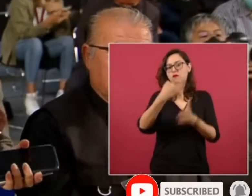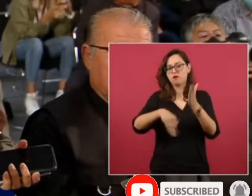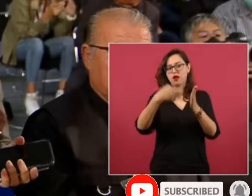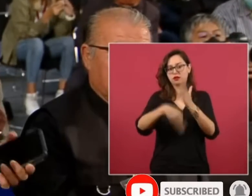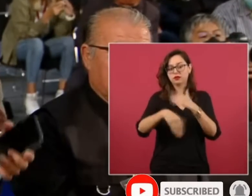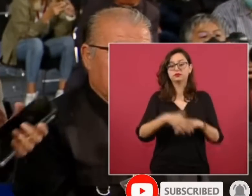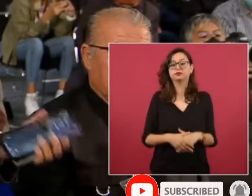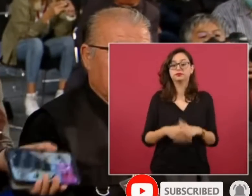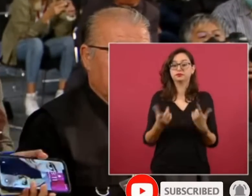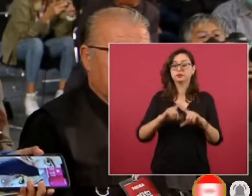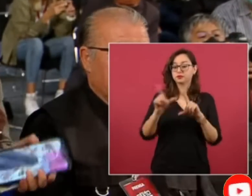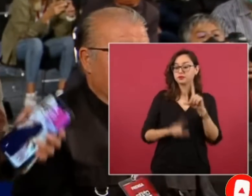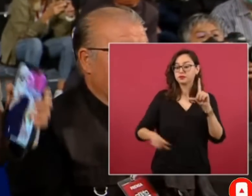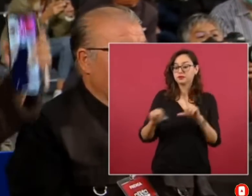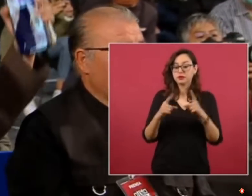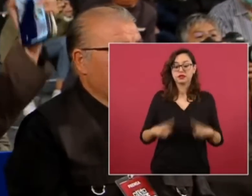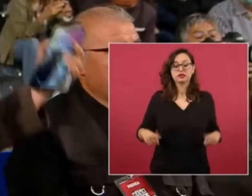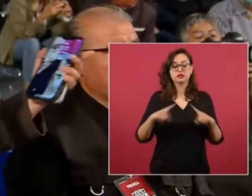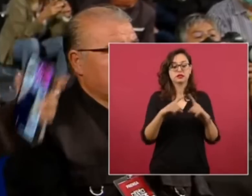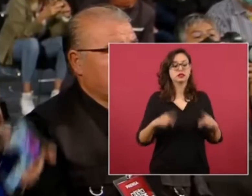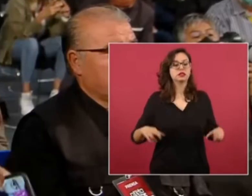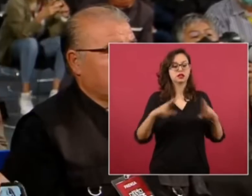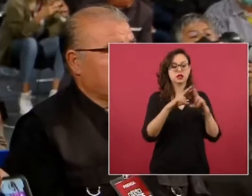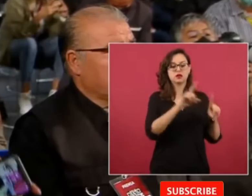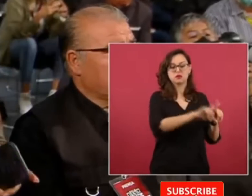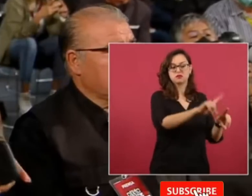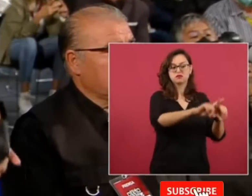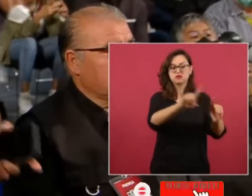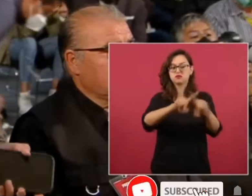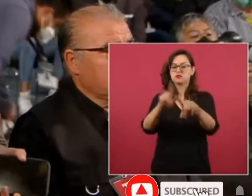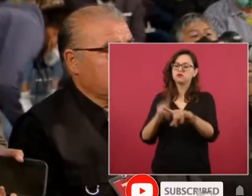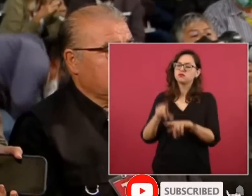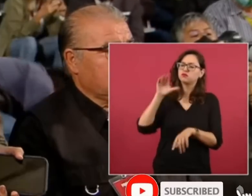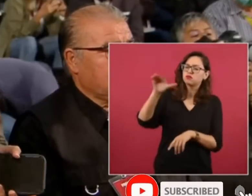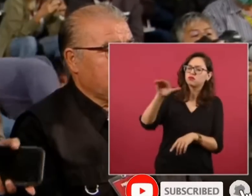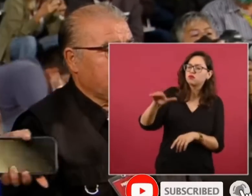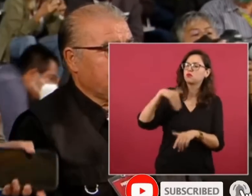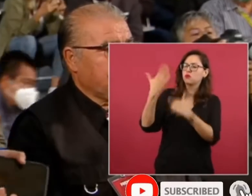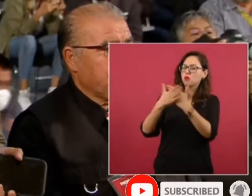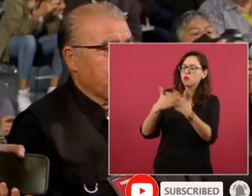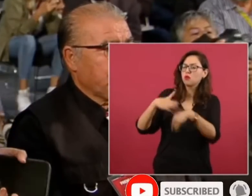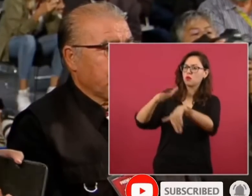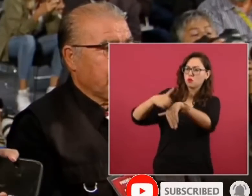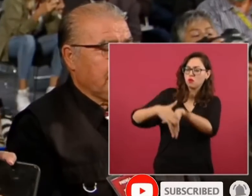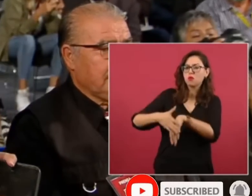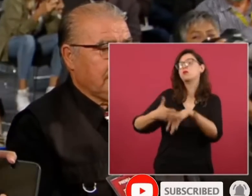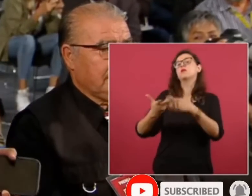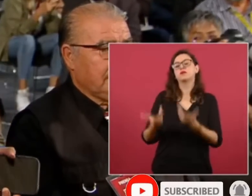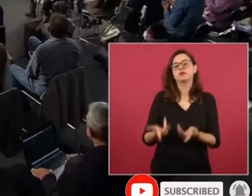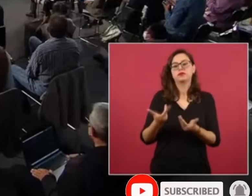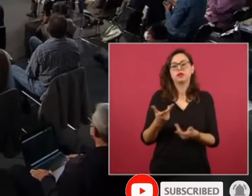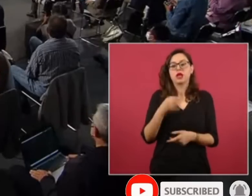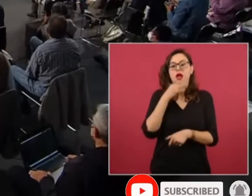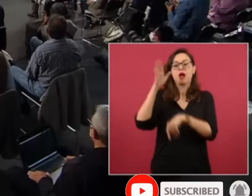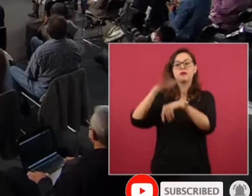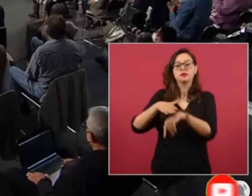llamados de religiosos de diferentes estados, desde la cúpula, pero también desde quienes están en territorio misioneros. Lo llaman